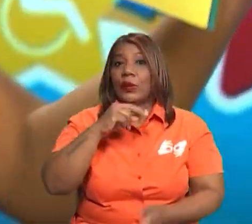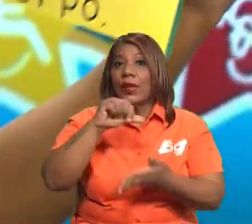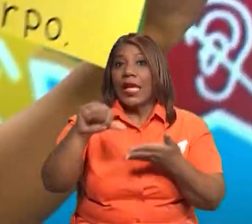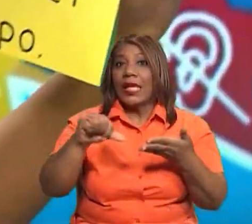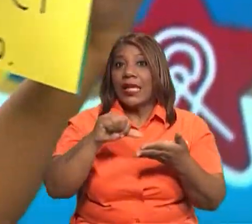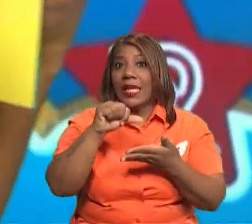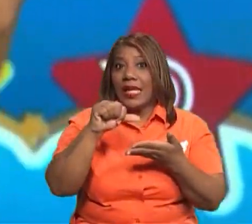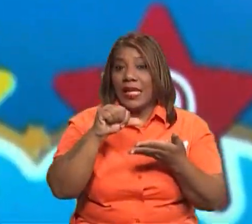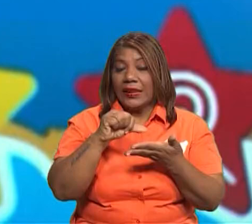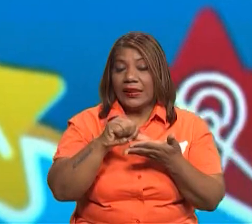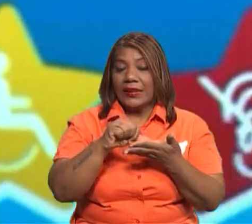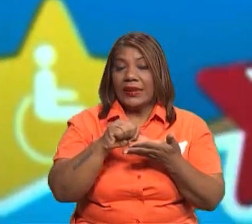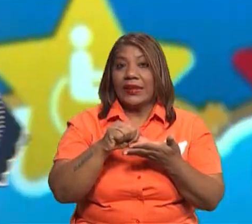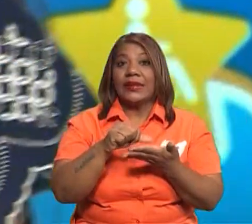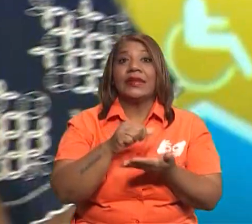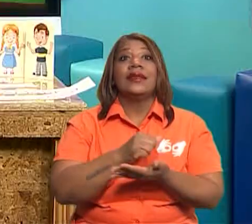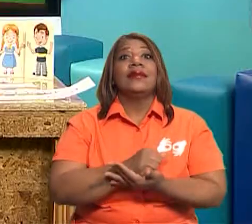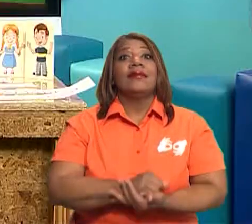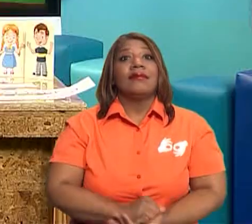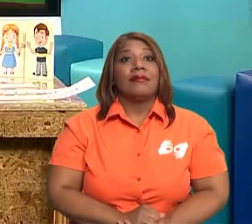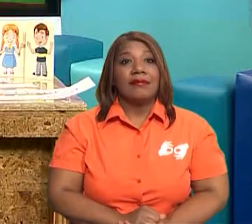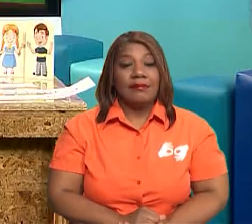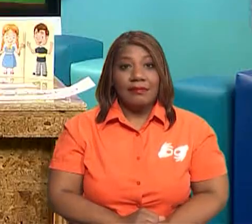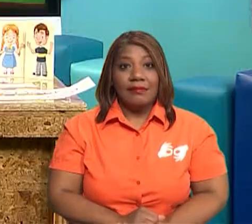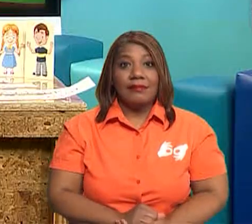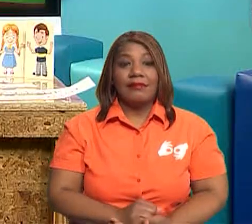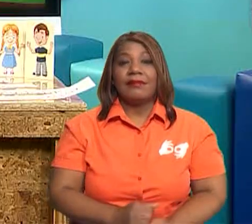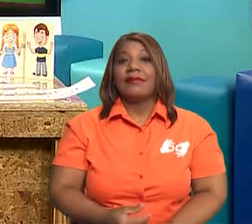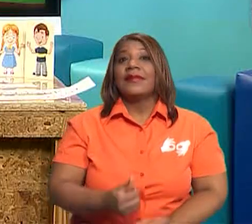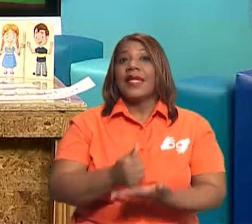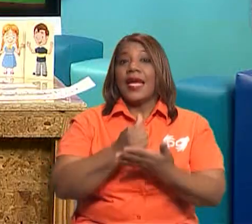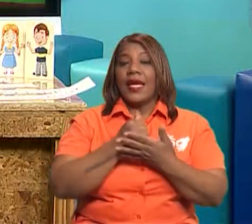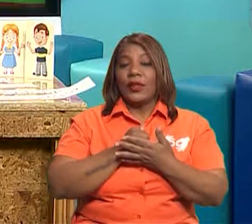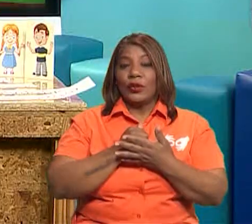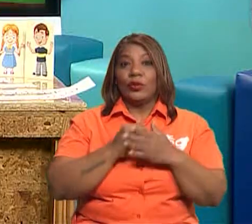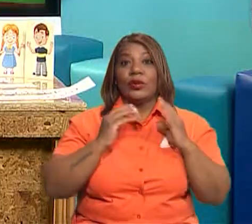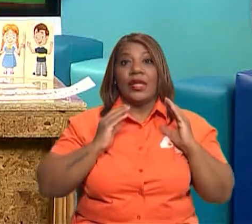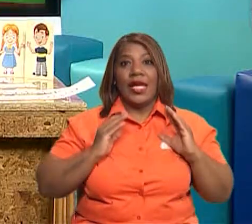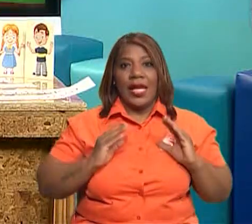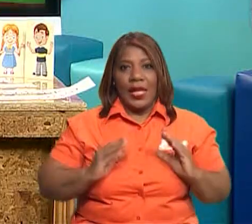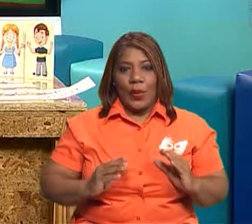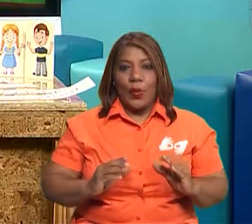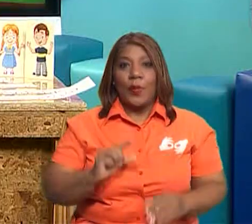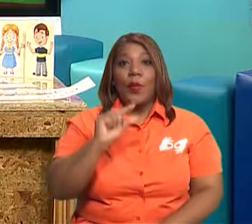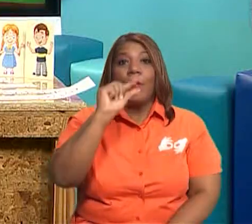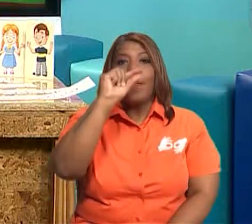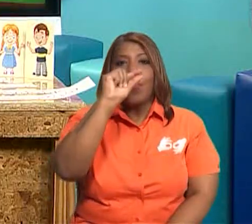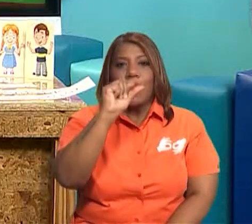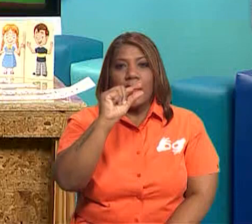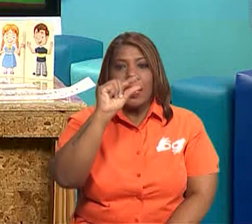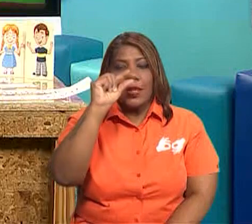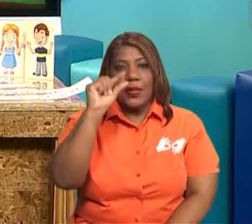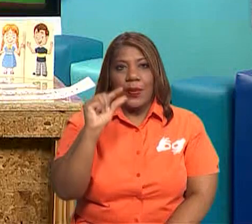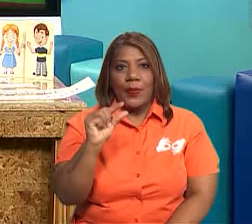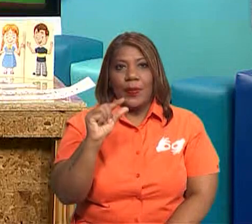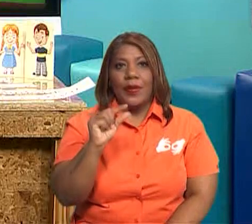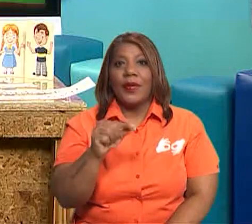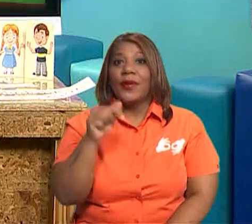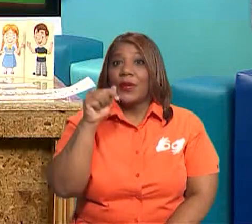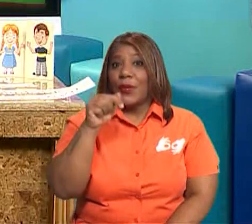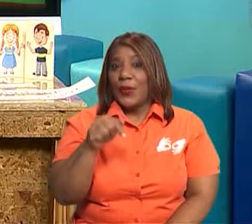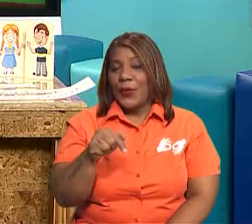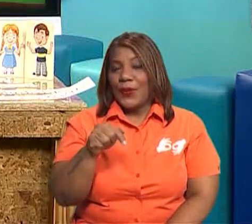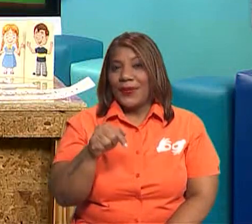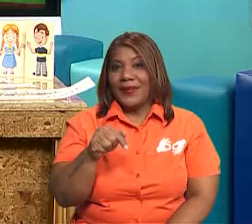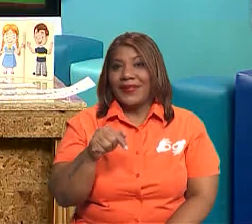que nos ayuda a, se necesita en todo el cuerpo. Y entonces, eso sería todo, mis niños, para el día de